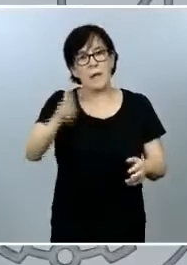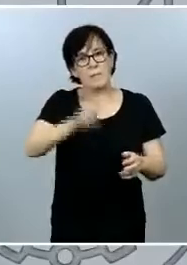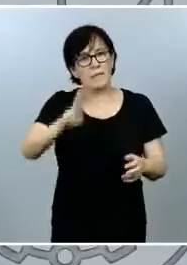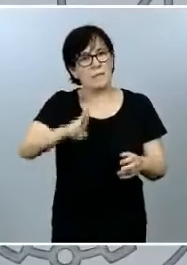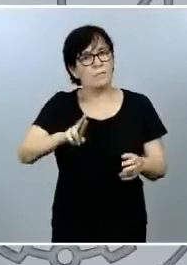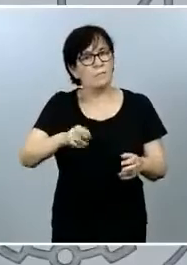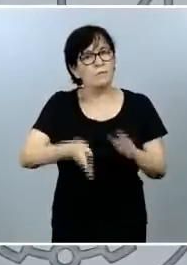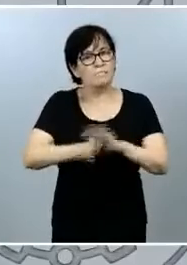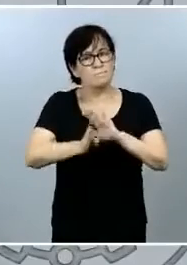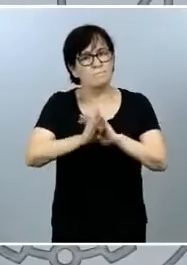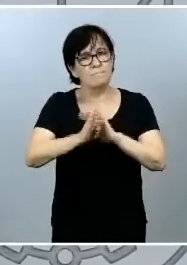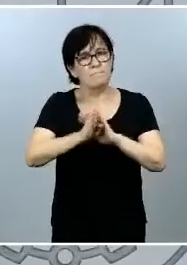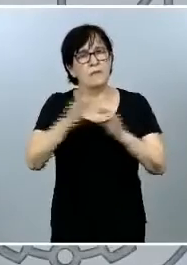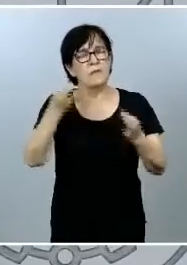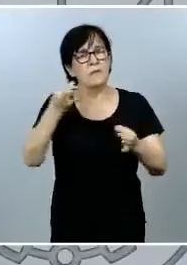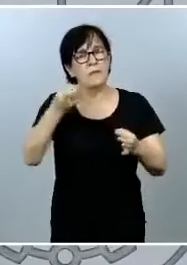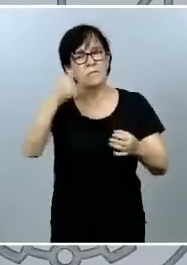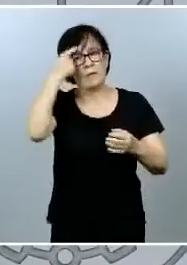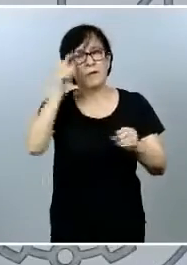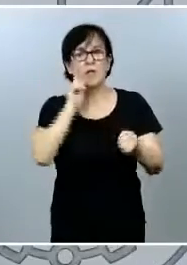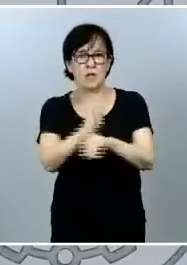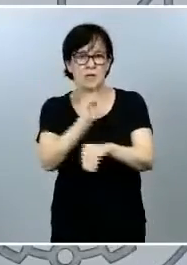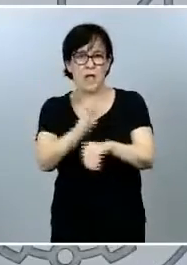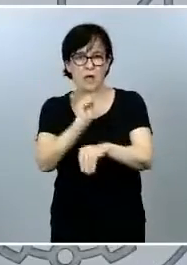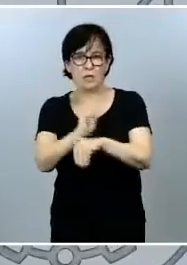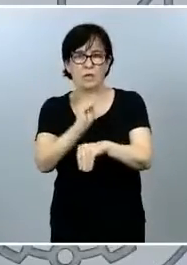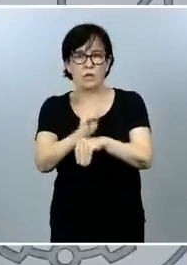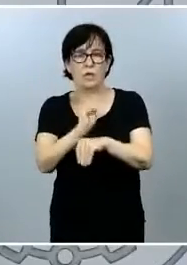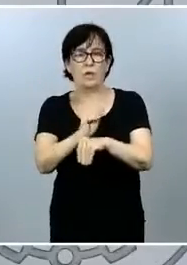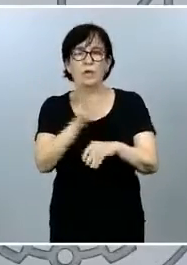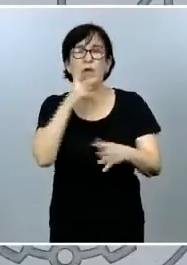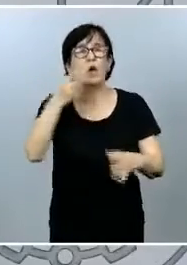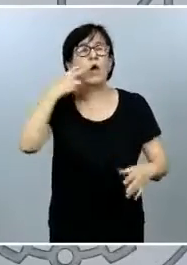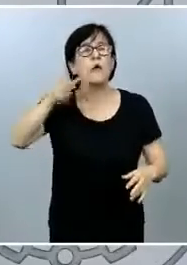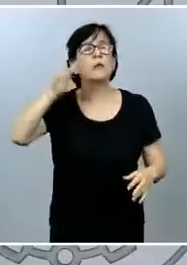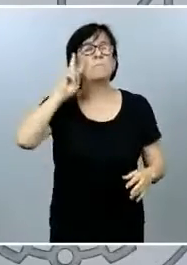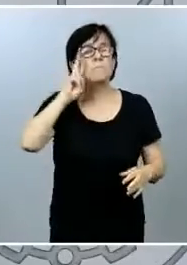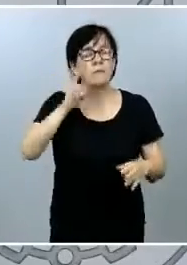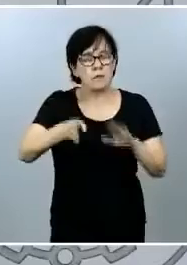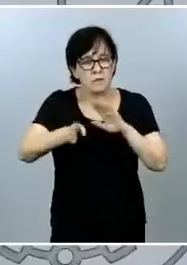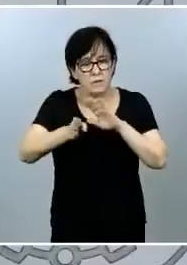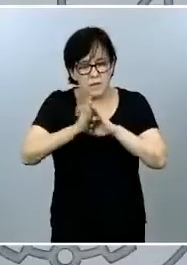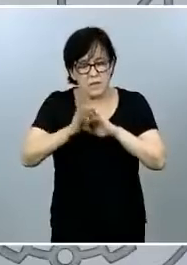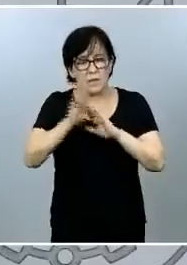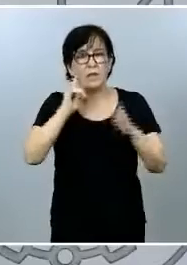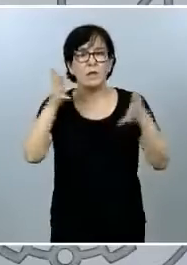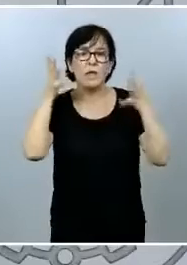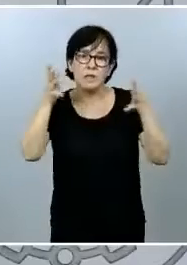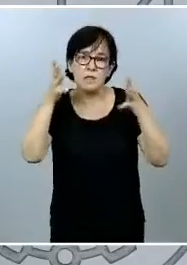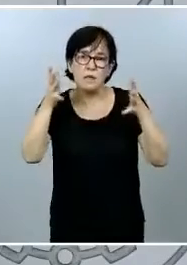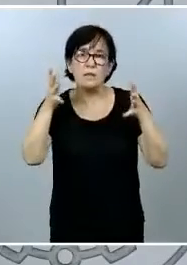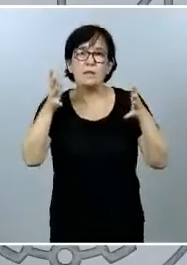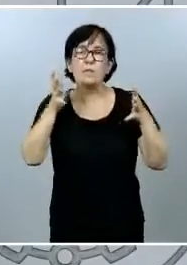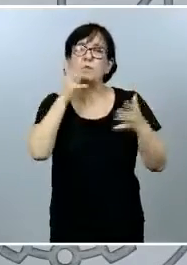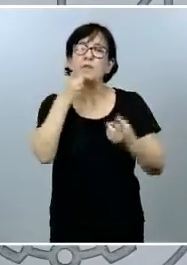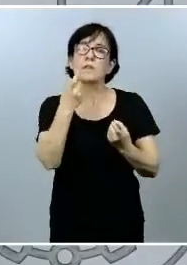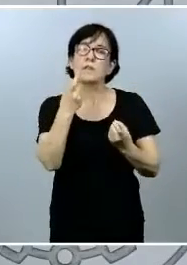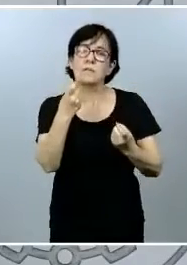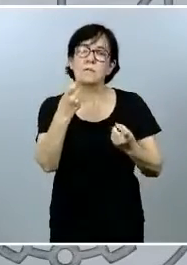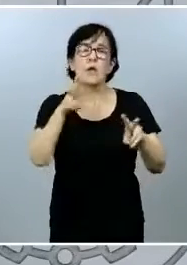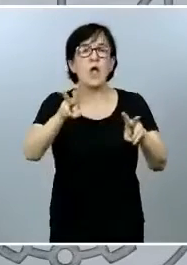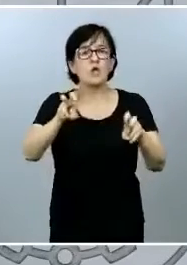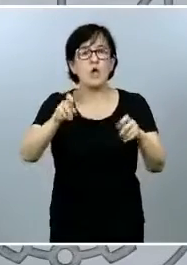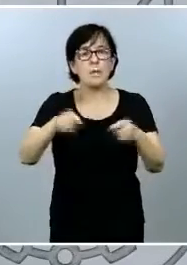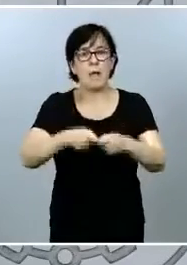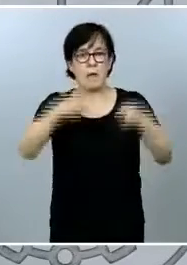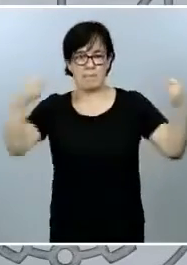prórroga del estado de alarma. Serán los últimos quince días para completar este proceso de desescalada de manera